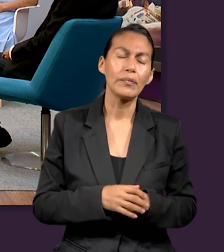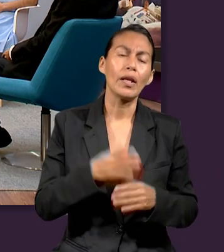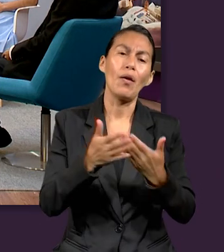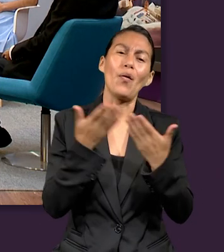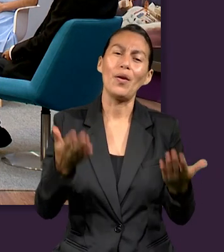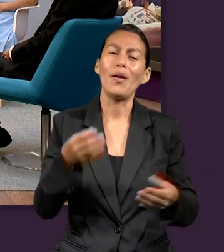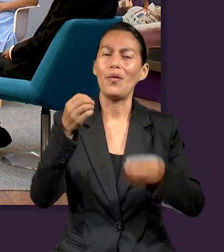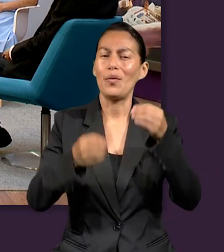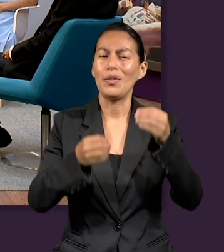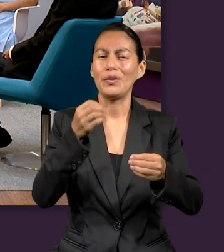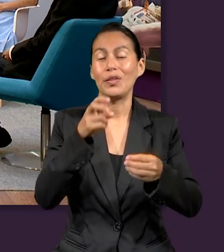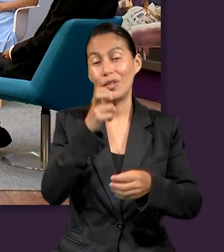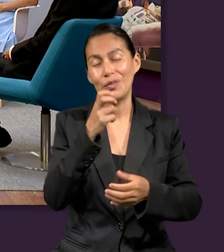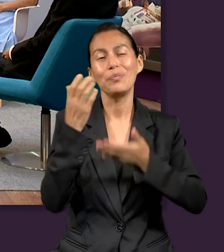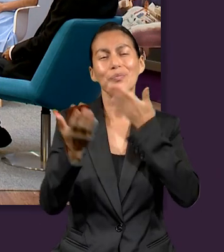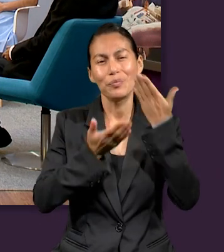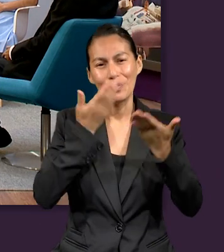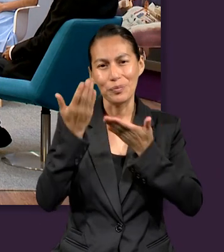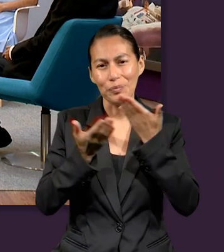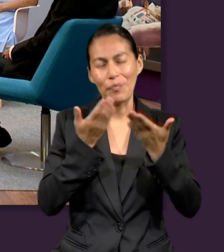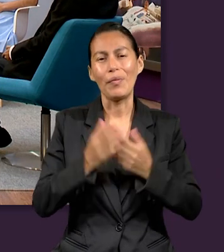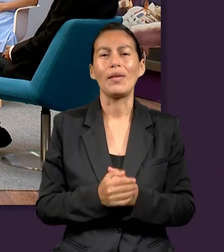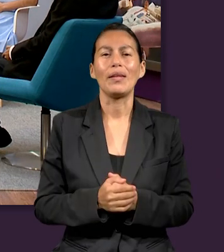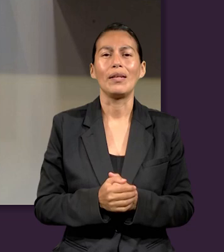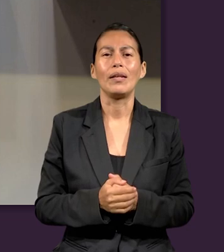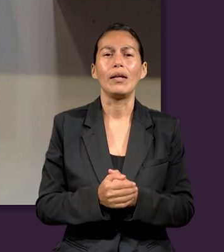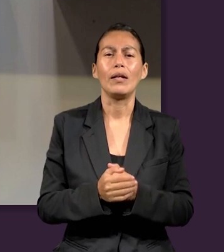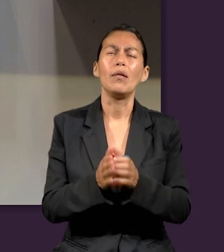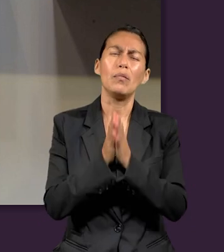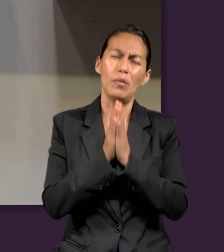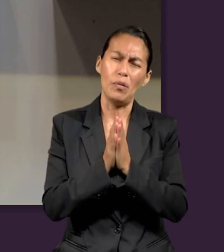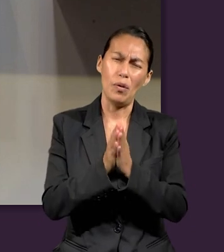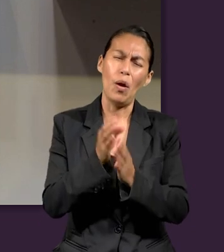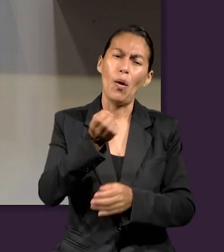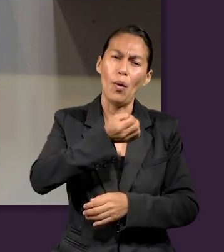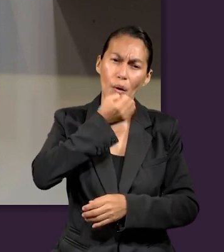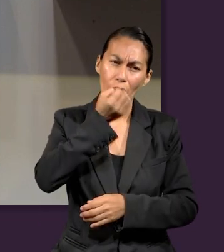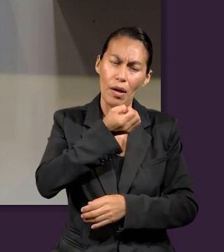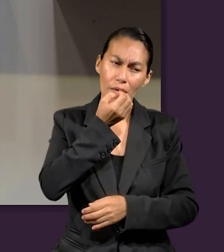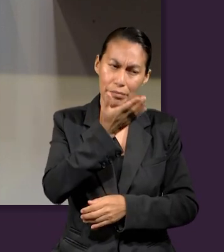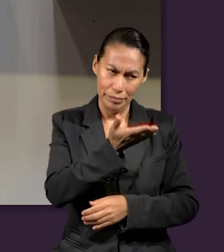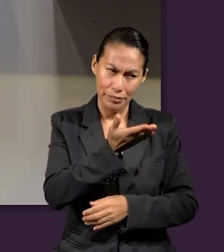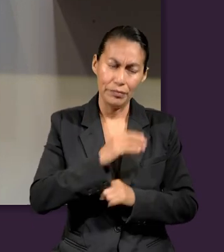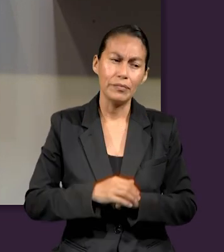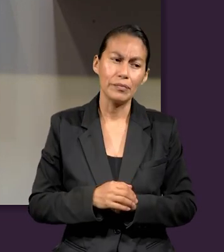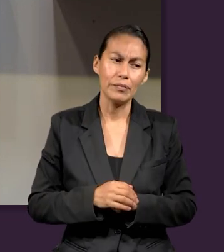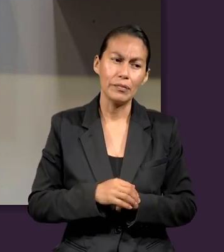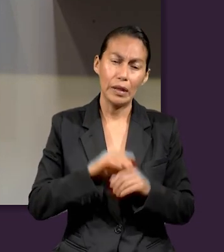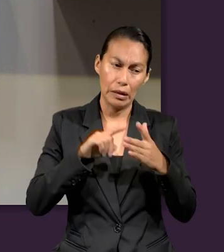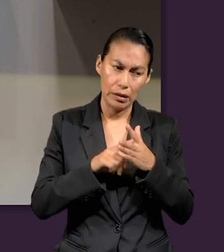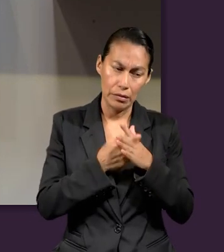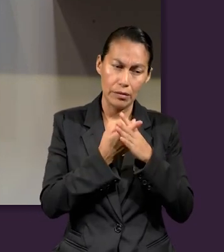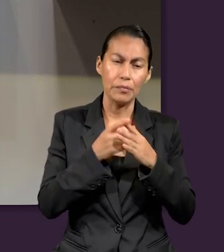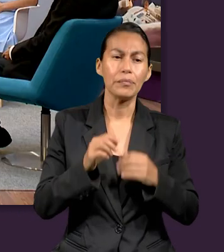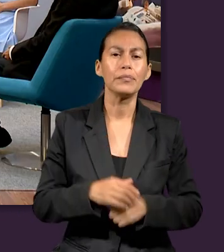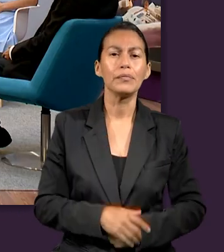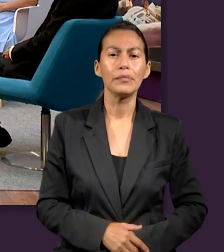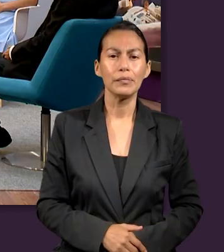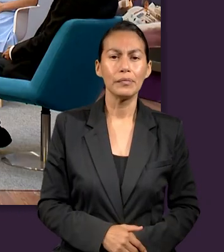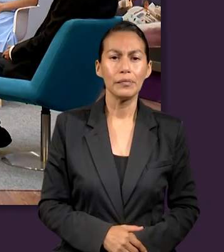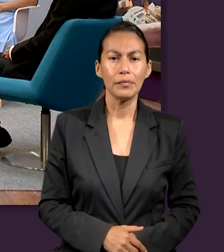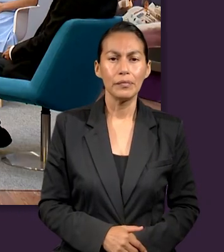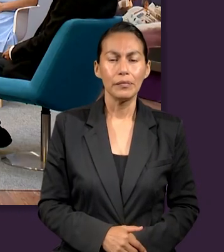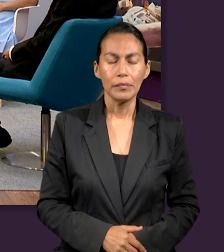pues es lo que vamos a repasar durante esta ocasión. Y justamente vamos a pedir que nos dirijan en oración, por favor, para iniciar